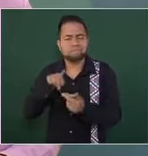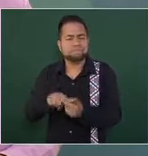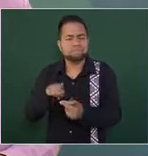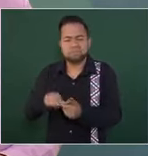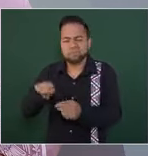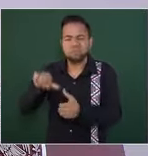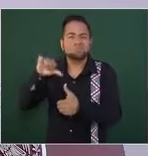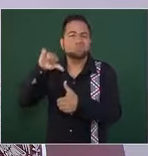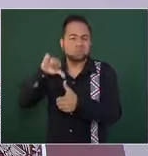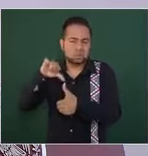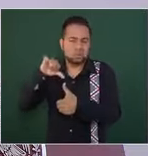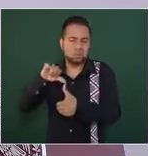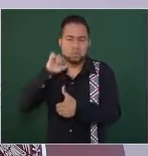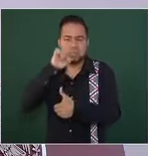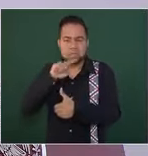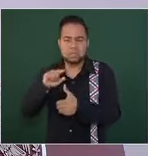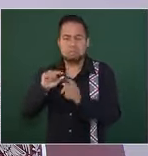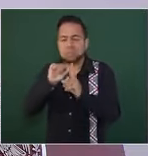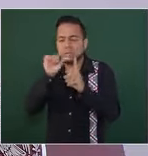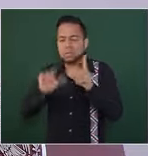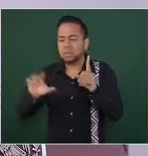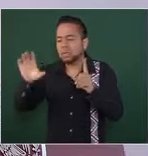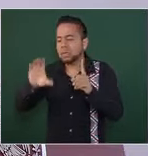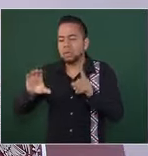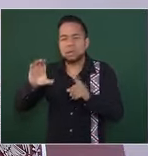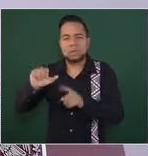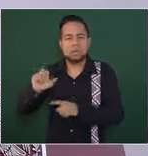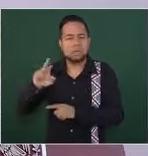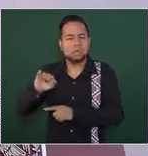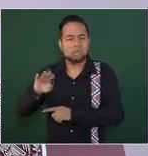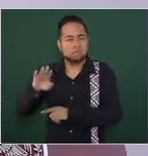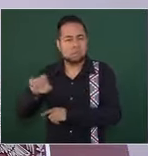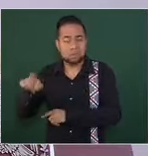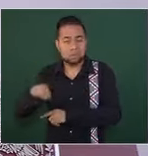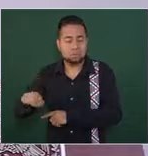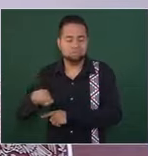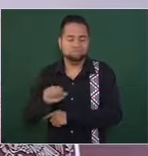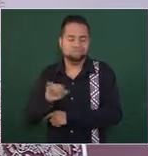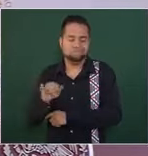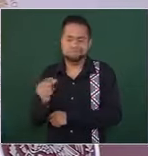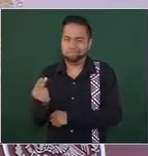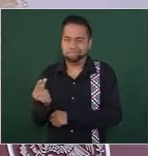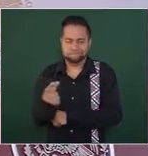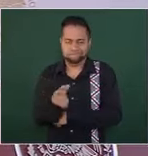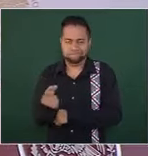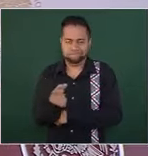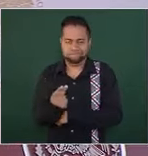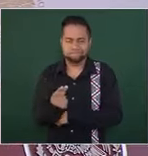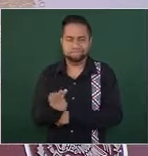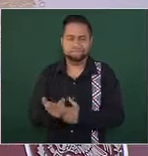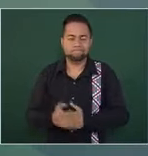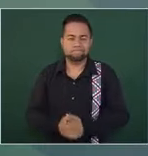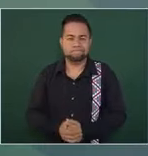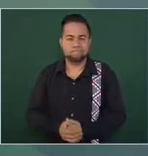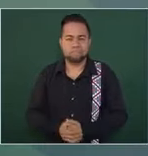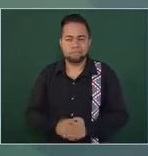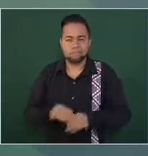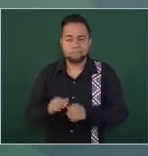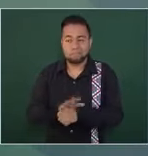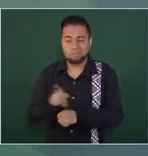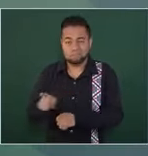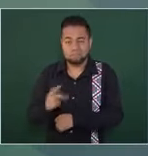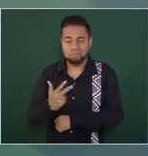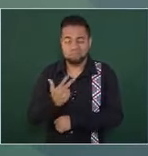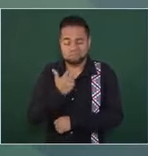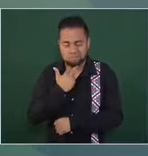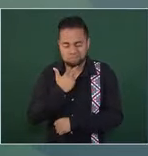Centroamérica y del Caribe que por necesidad porque están enfrentando